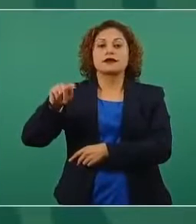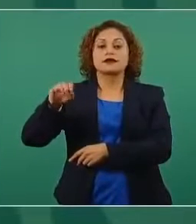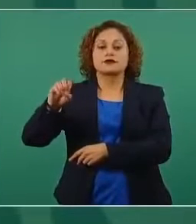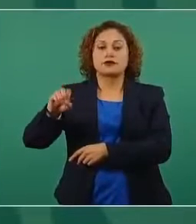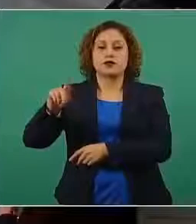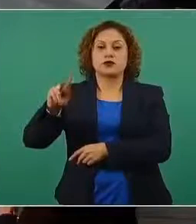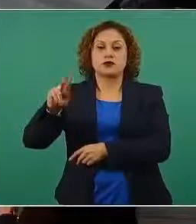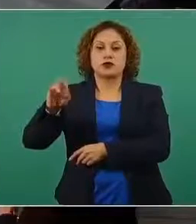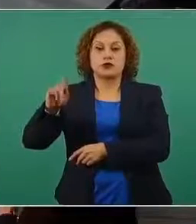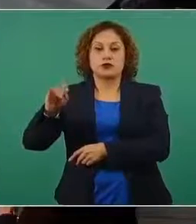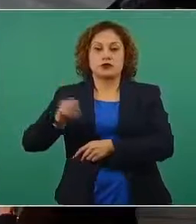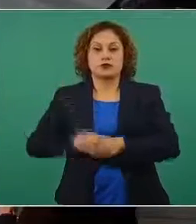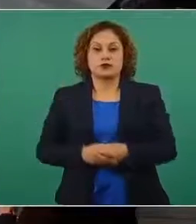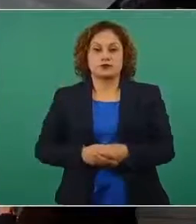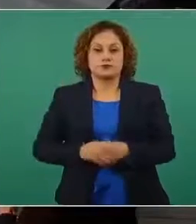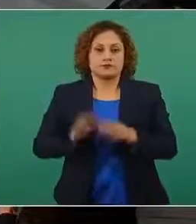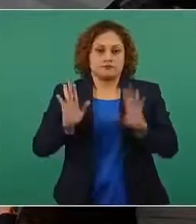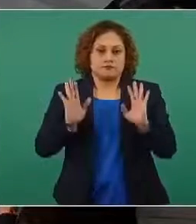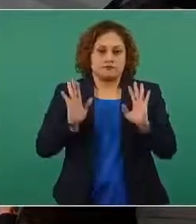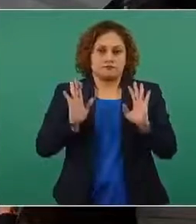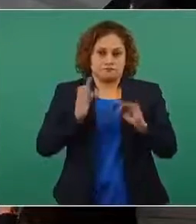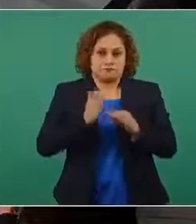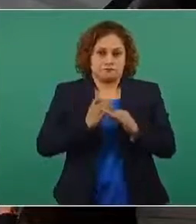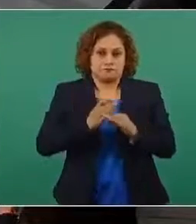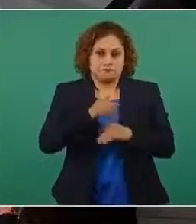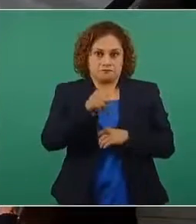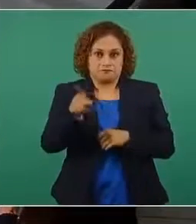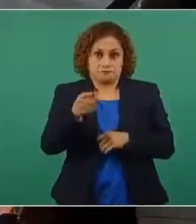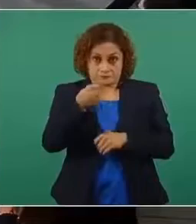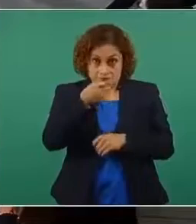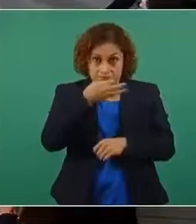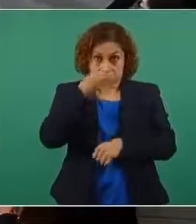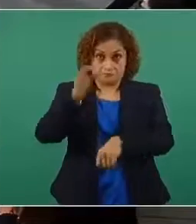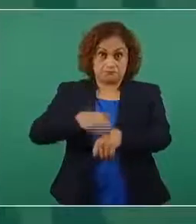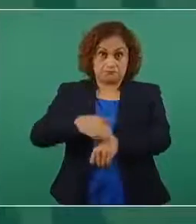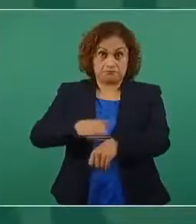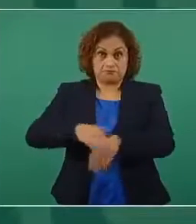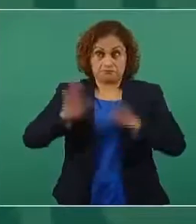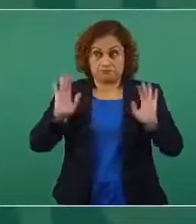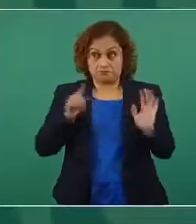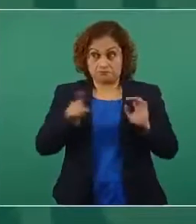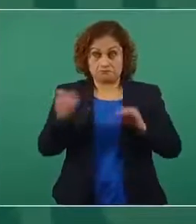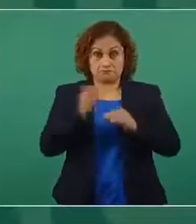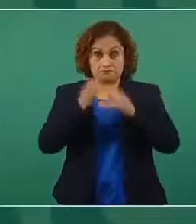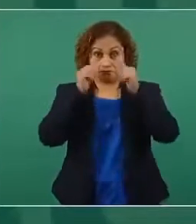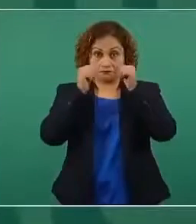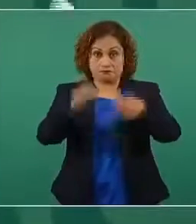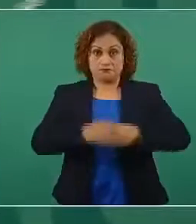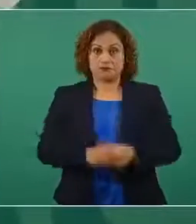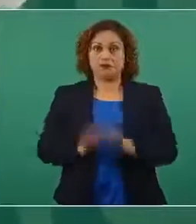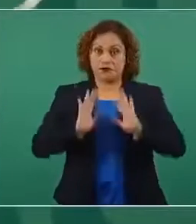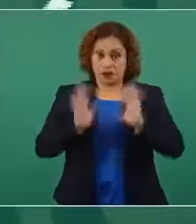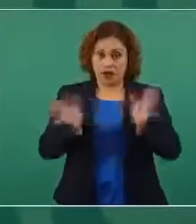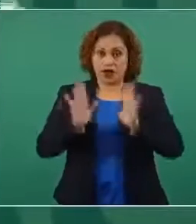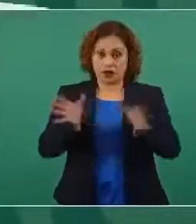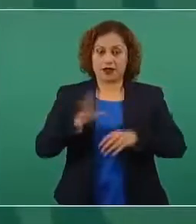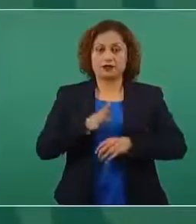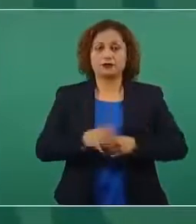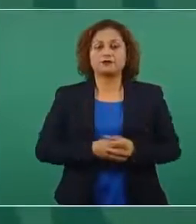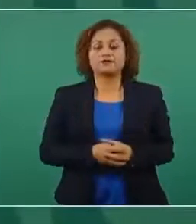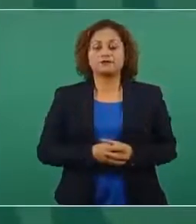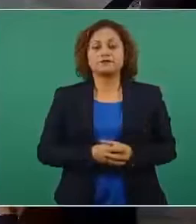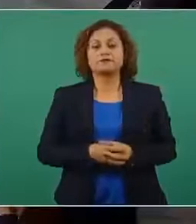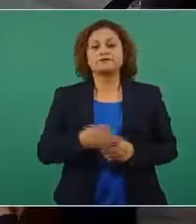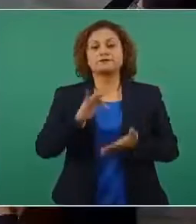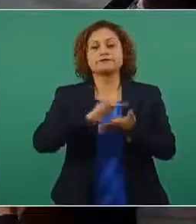no pues ya los deben estar escuchando usted dígale a este señor si no ya está ok muy bien presidente pues